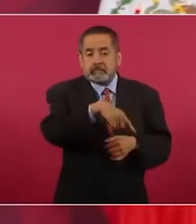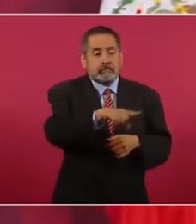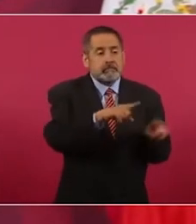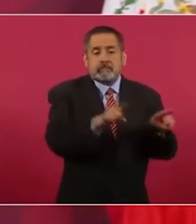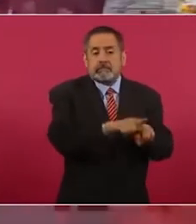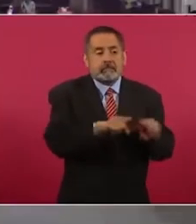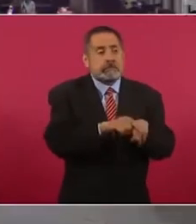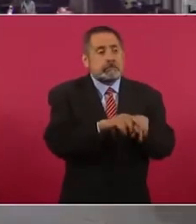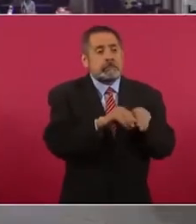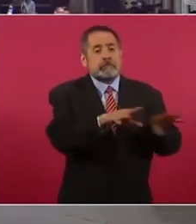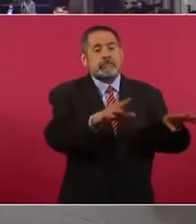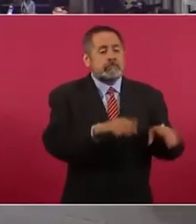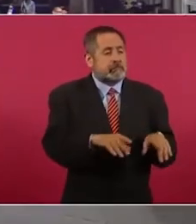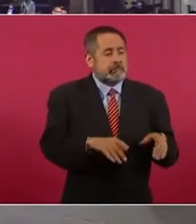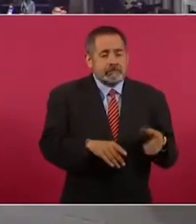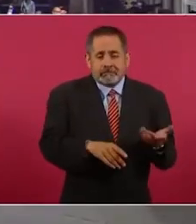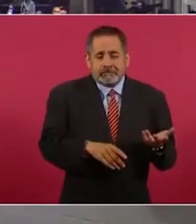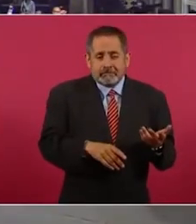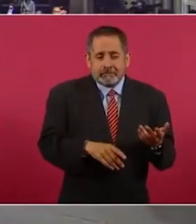No ha cambiado.